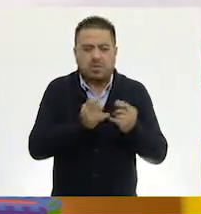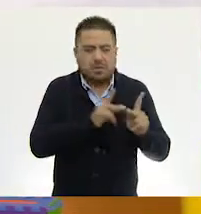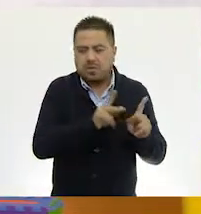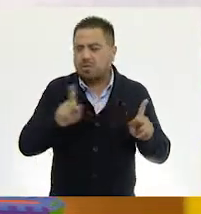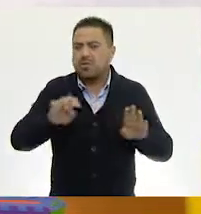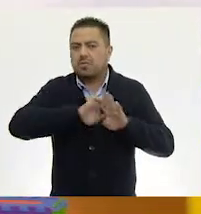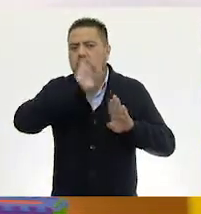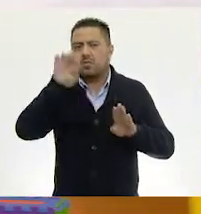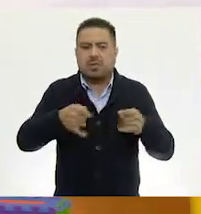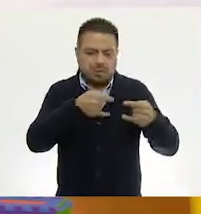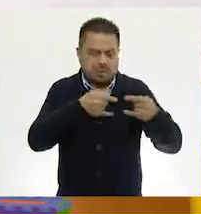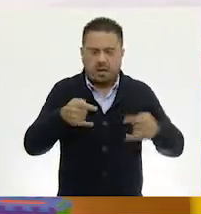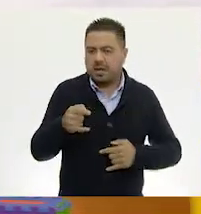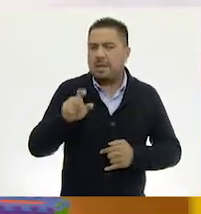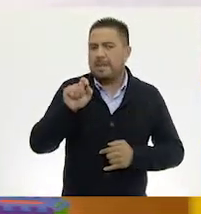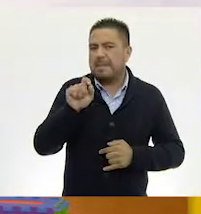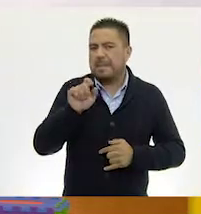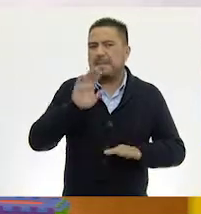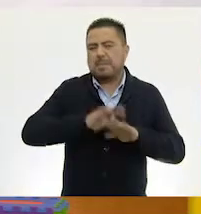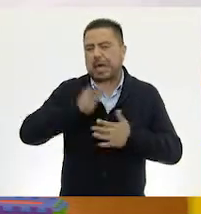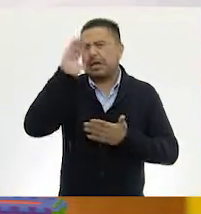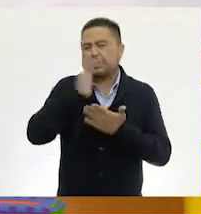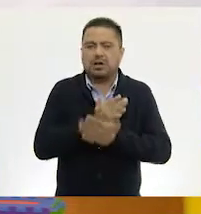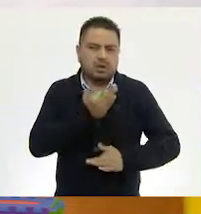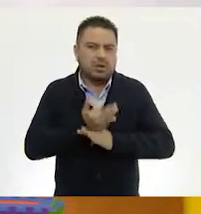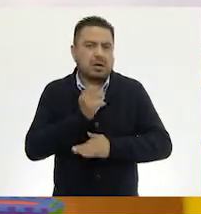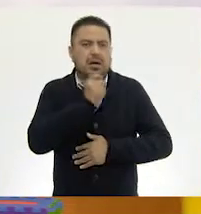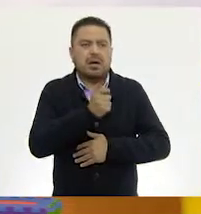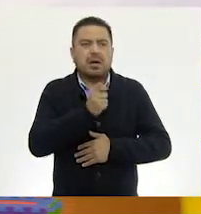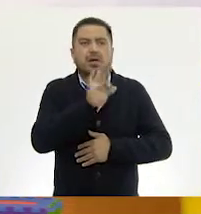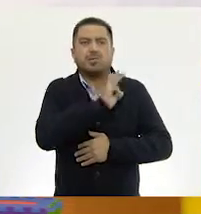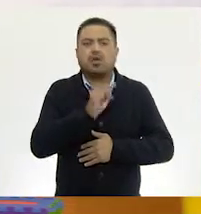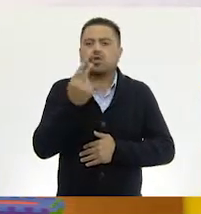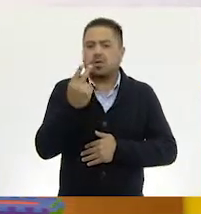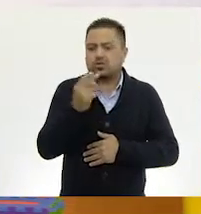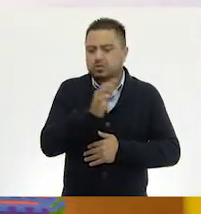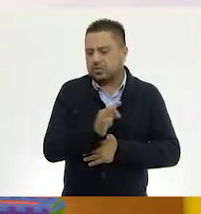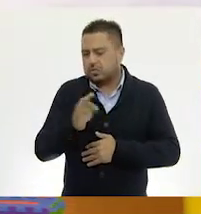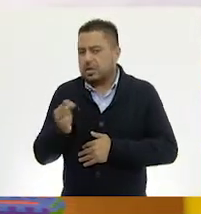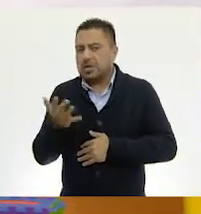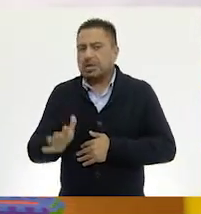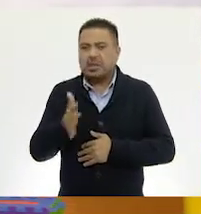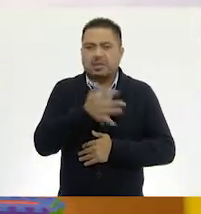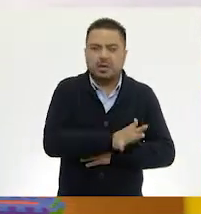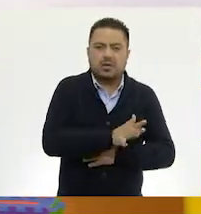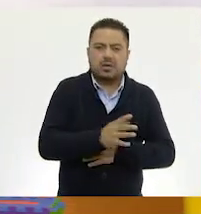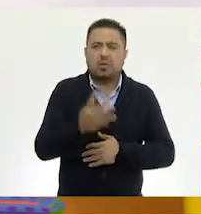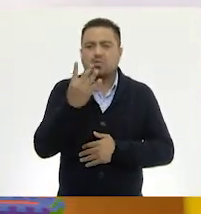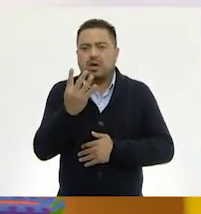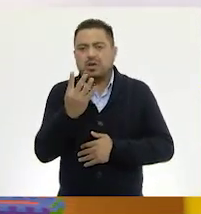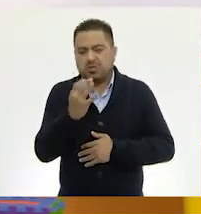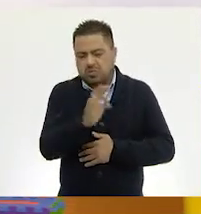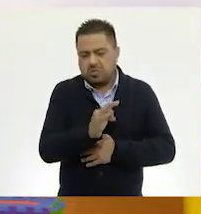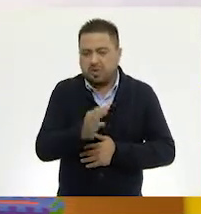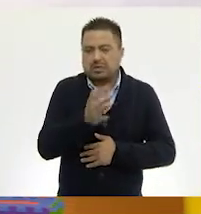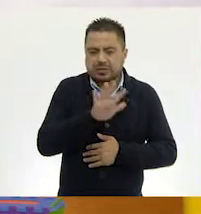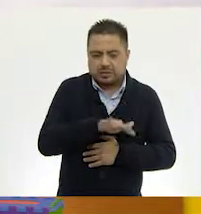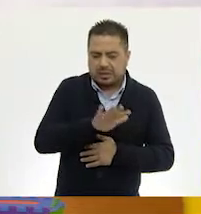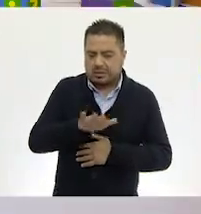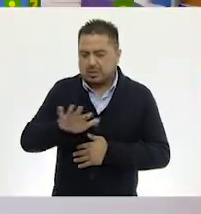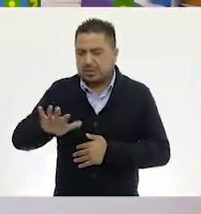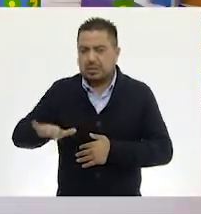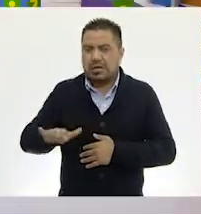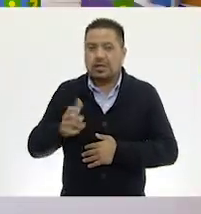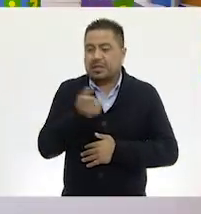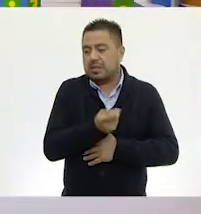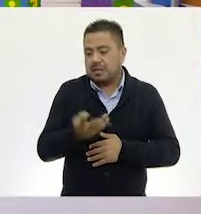Por ejemplo, un billete de 20 pesos, que es el más pequeño que tenemos, podemos ponerlo como 2 monedas de 10. Exacto. 4 monedas de 5 pesos, 10